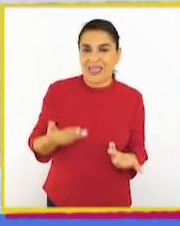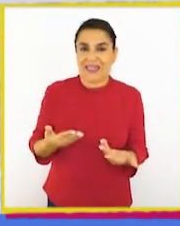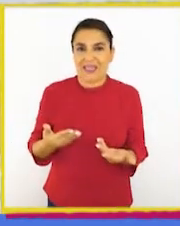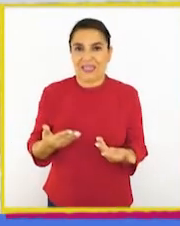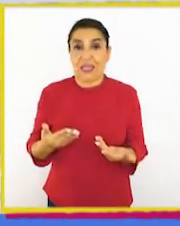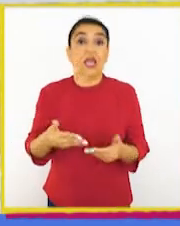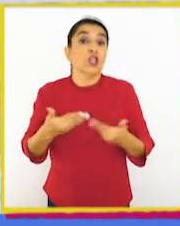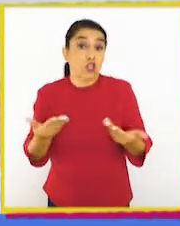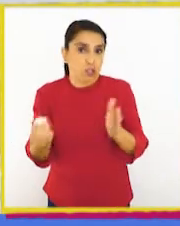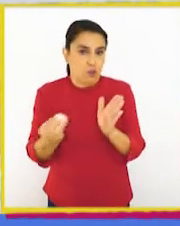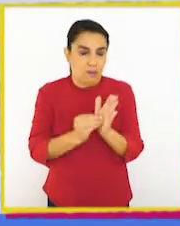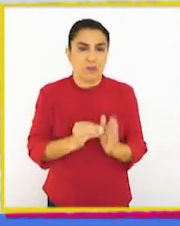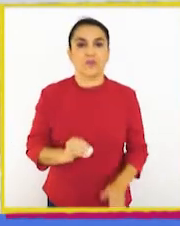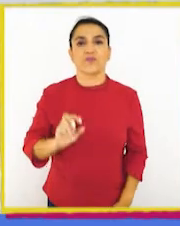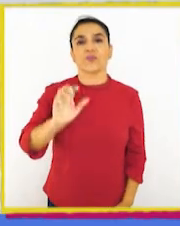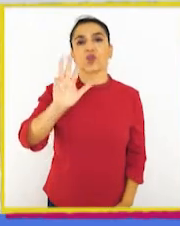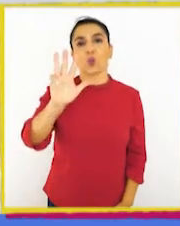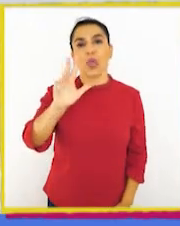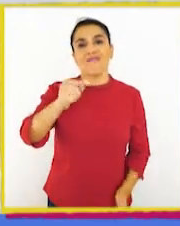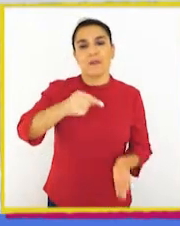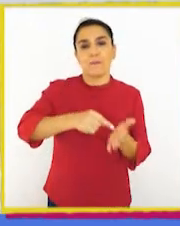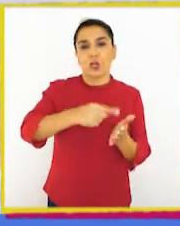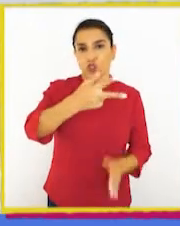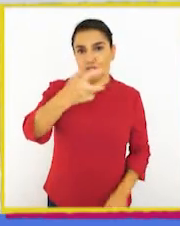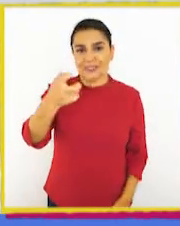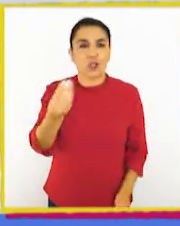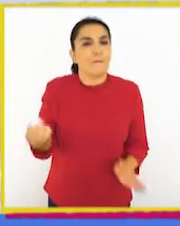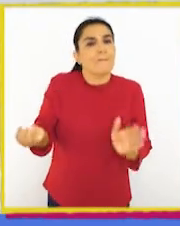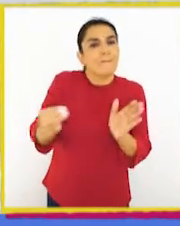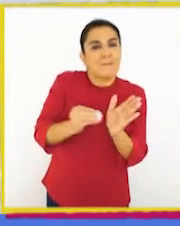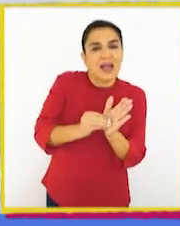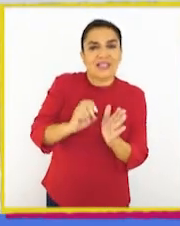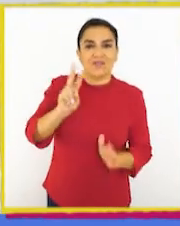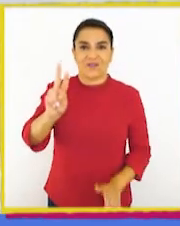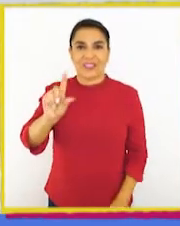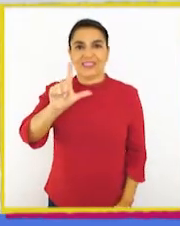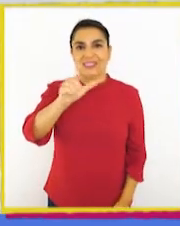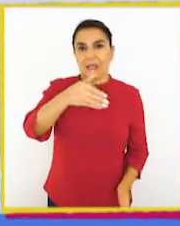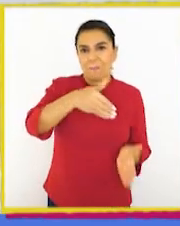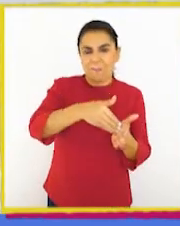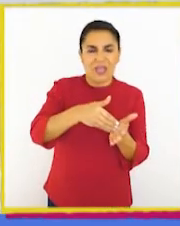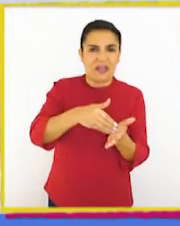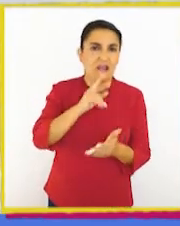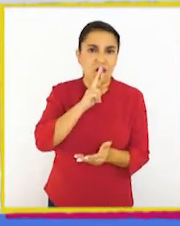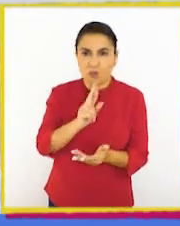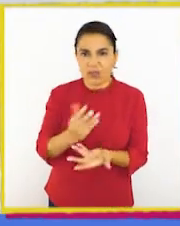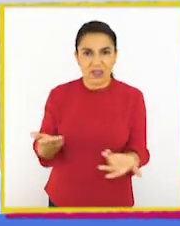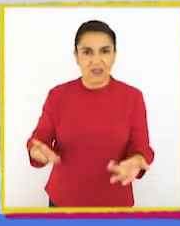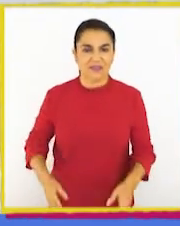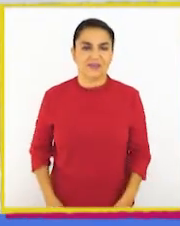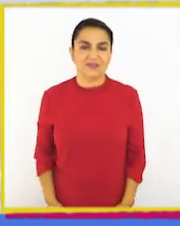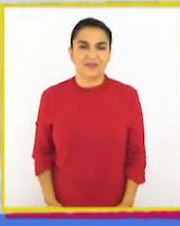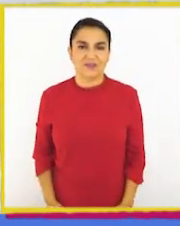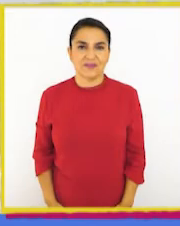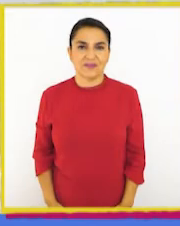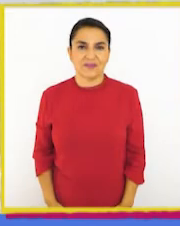.000! ¡Sumimos entonces 9.800 más 27.000! ¿Cuánto es?